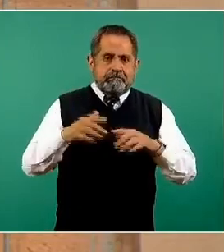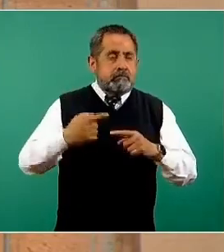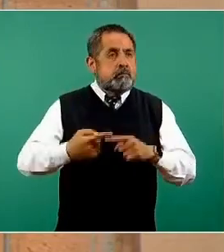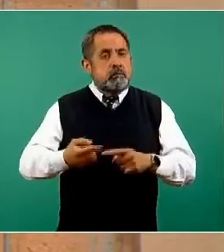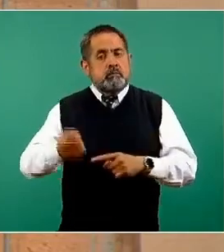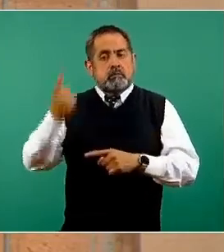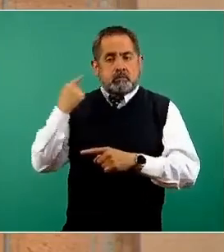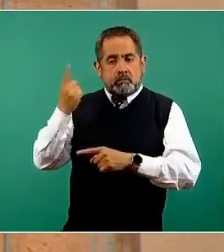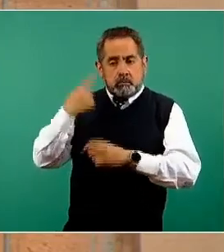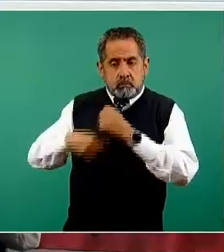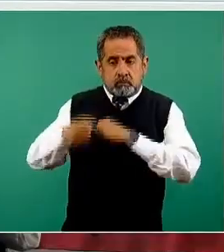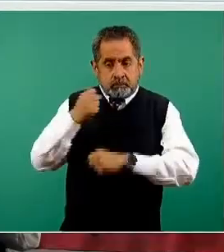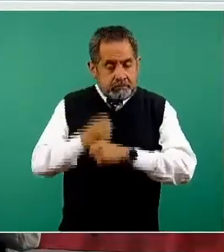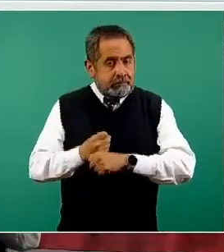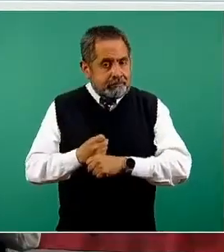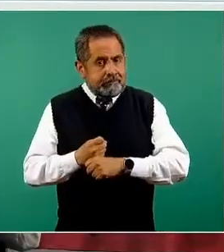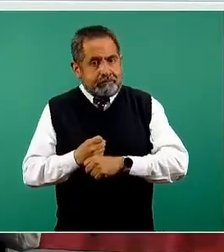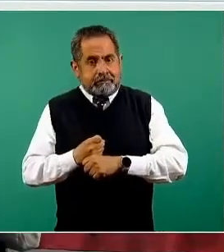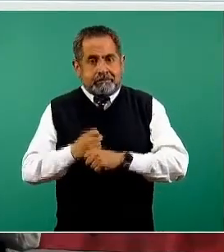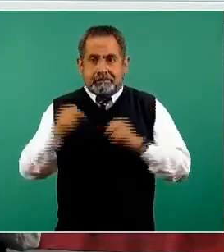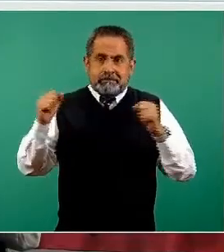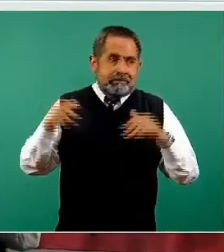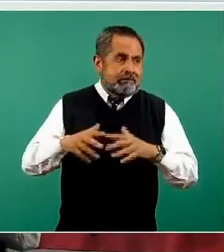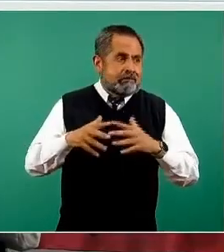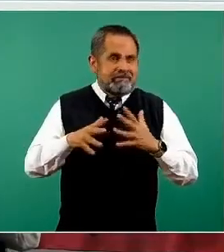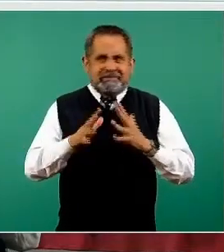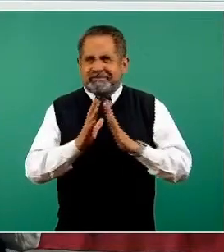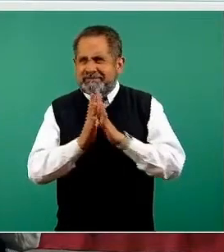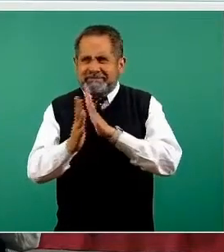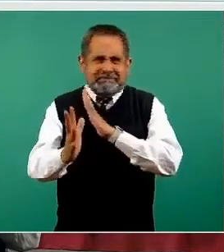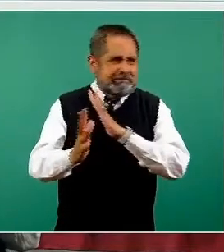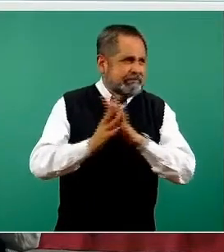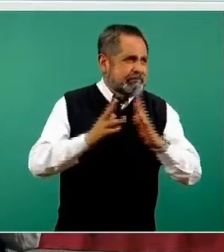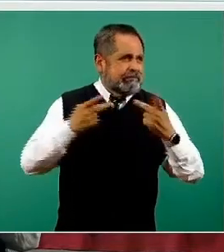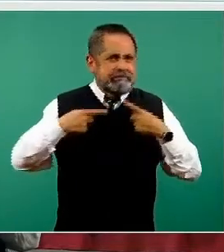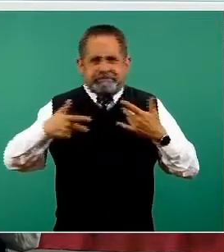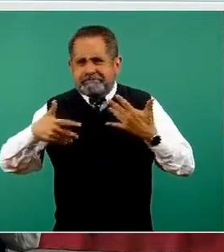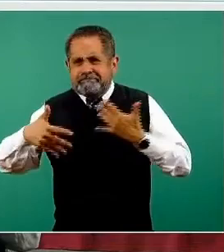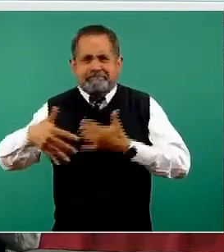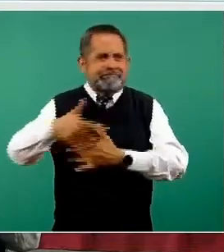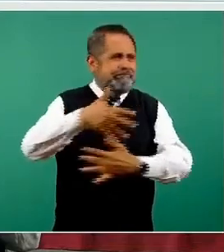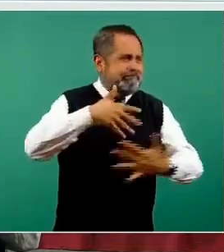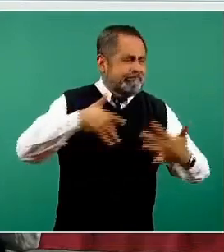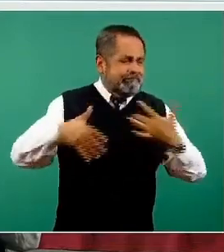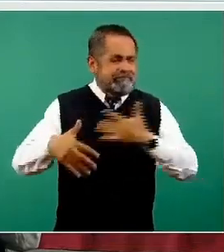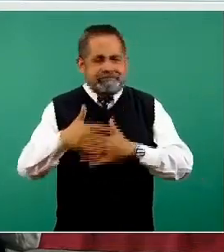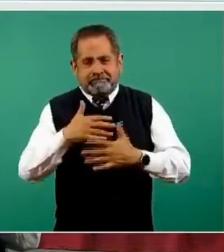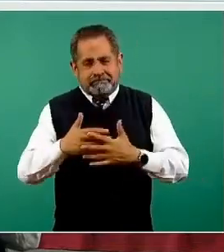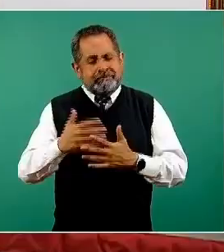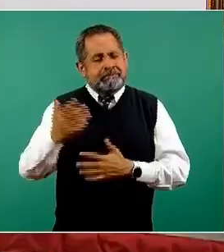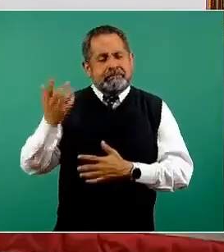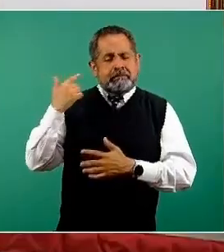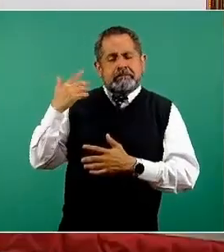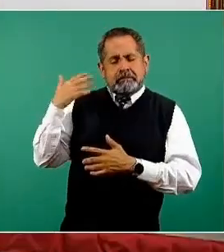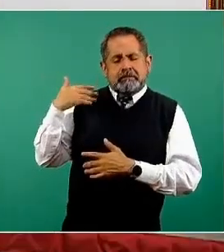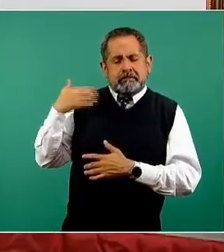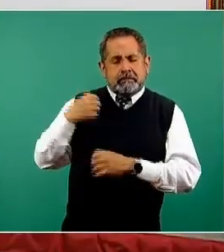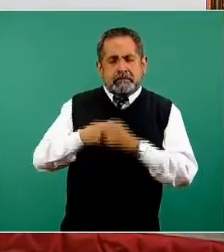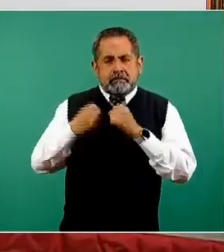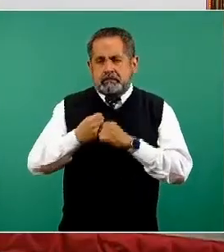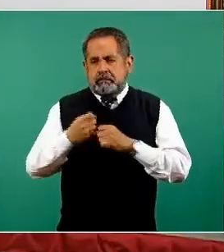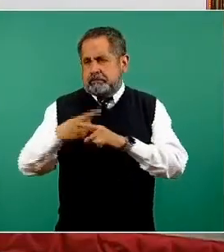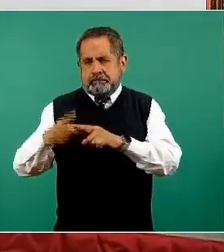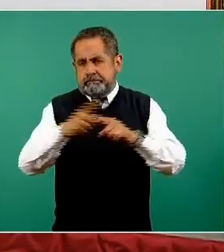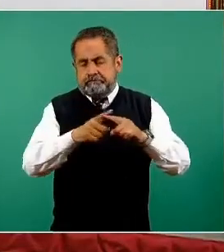hubieran obviamente producido un gran movimiento social o una gran movilización de las personas en sus diferentes